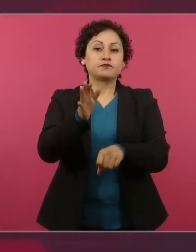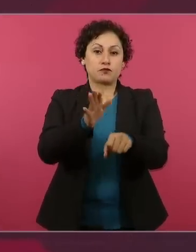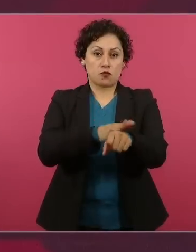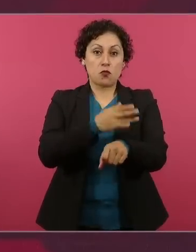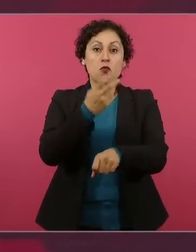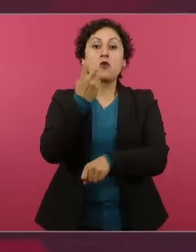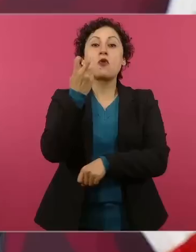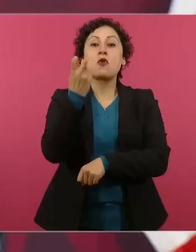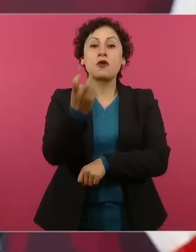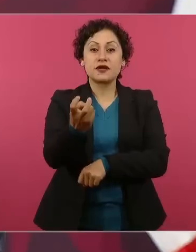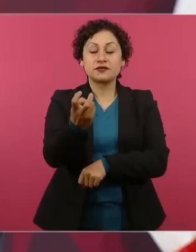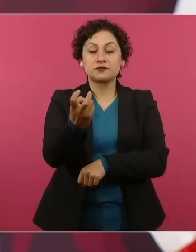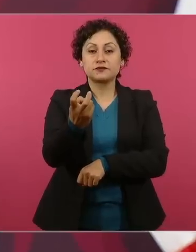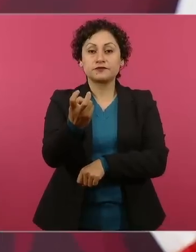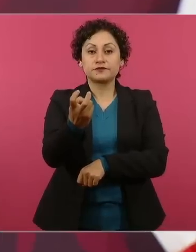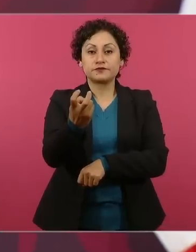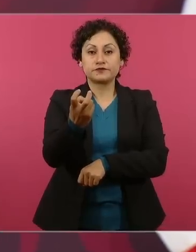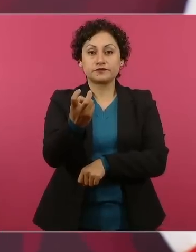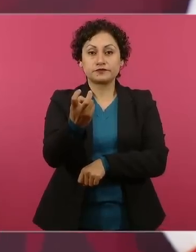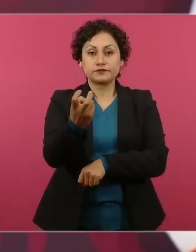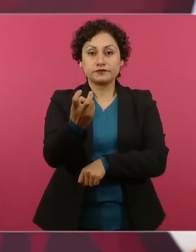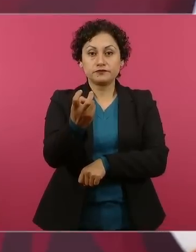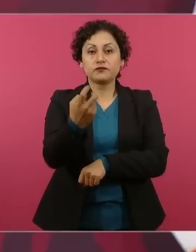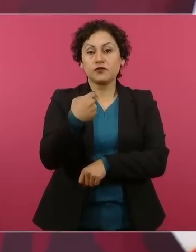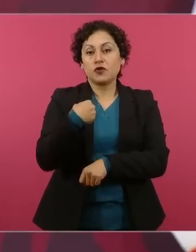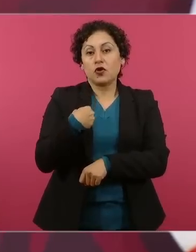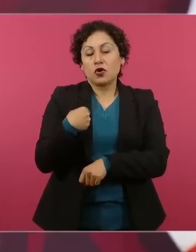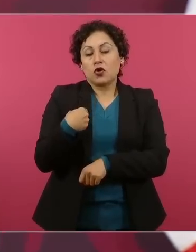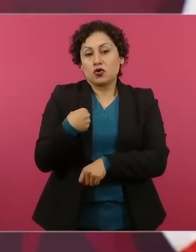ese chiste.